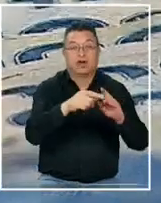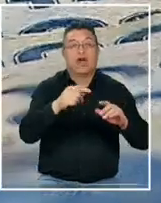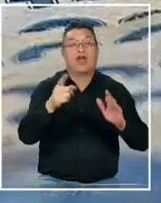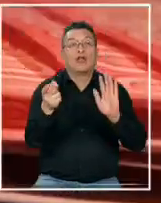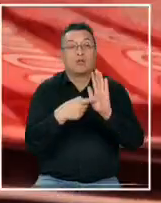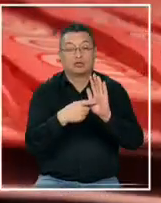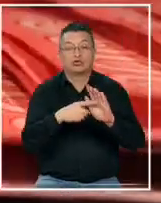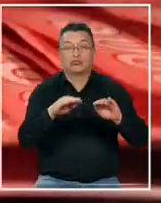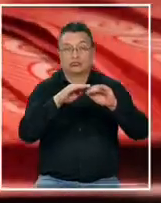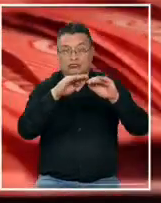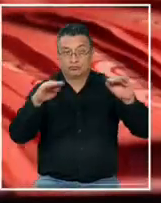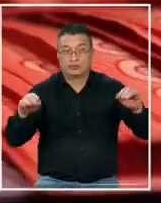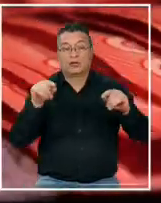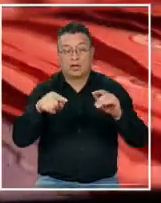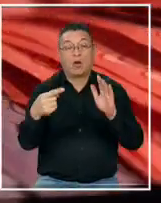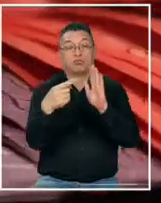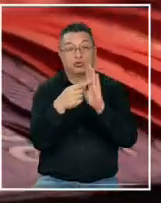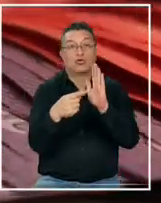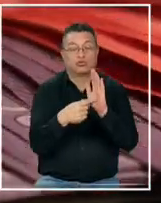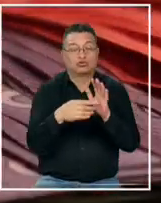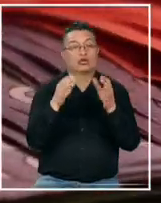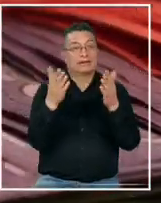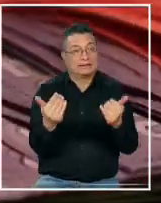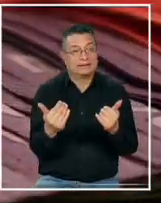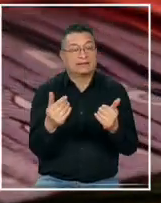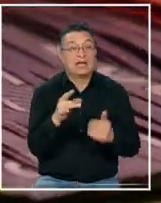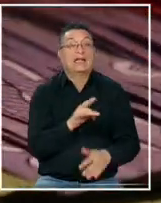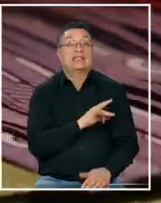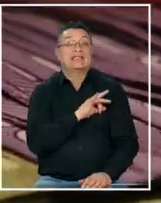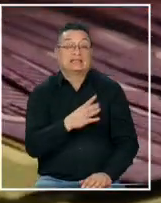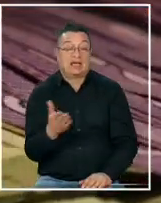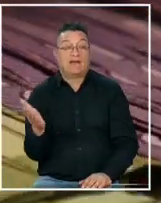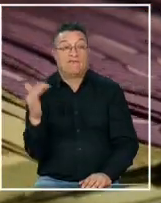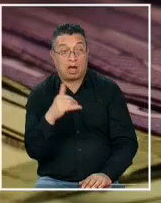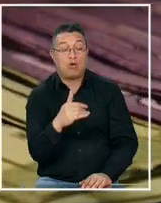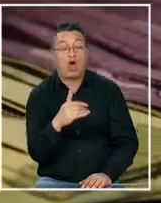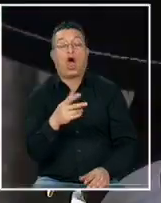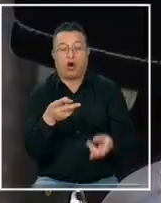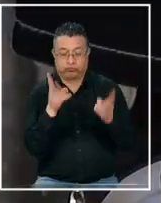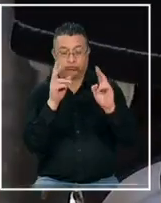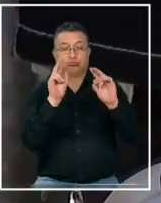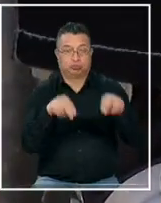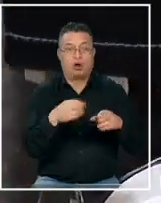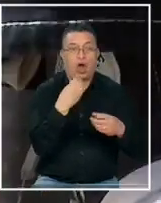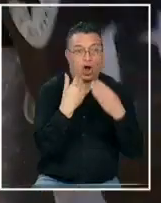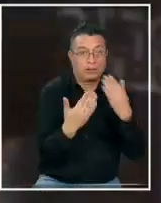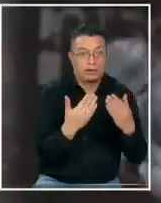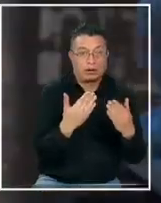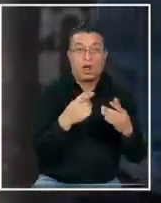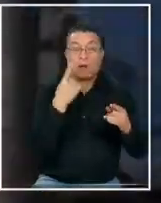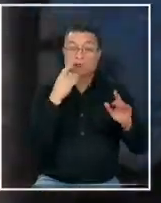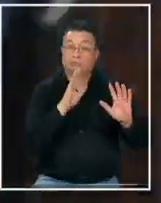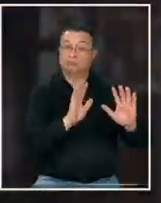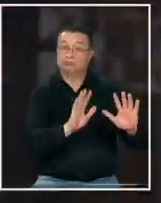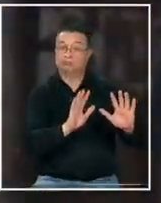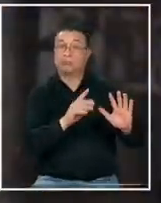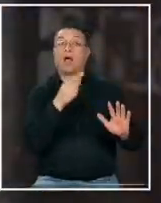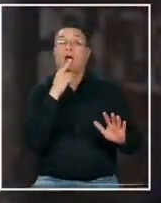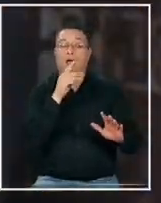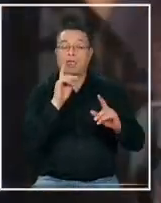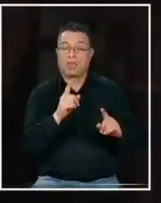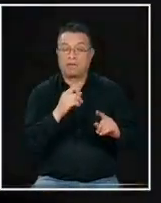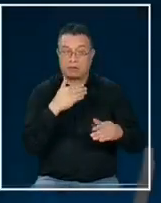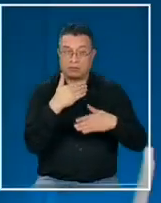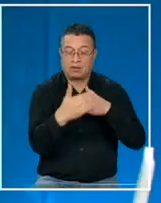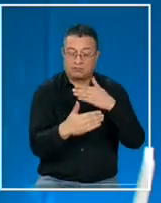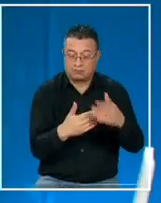productividad son algunos de los puntos necesarios a incorporar para que Chile vamos se siente a conversar desde el gobierno y sus partidos admiten que se debe ceder